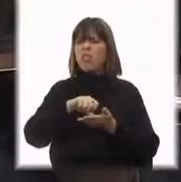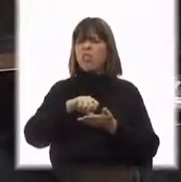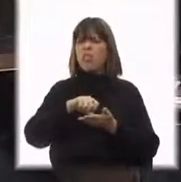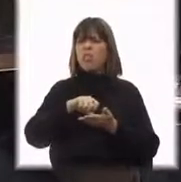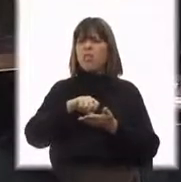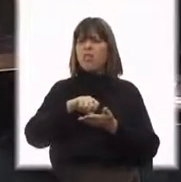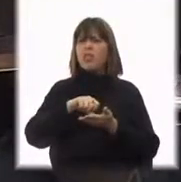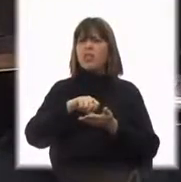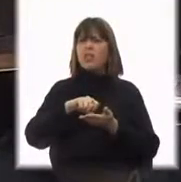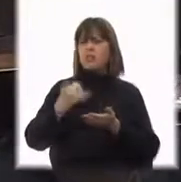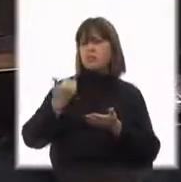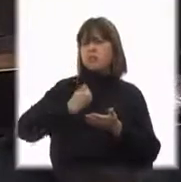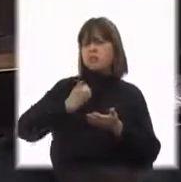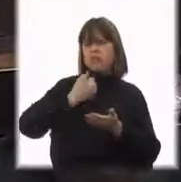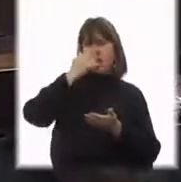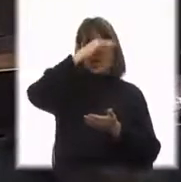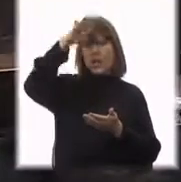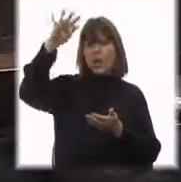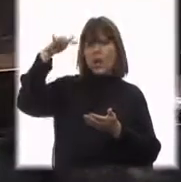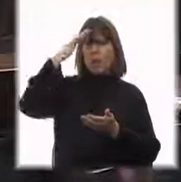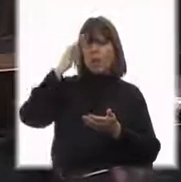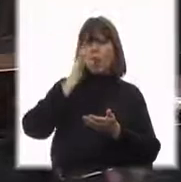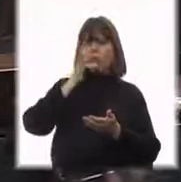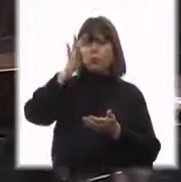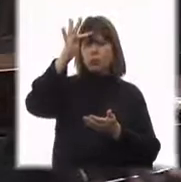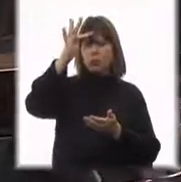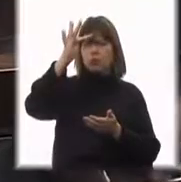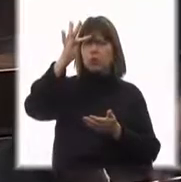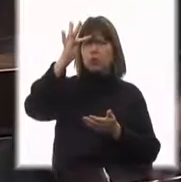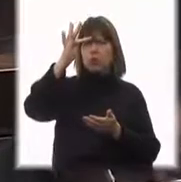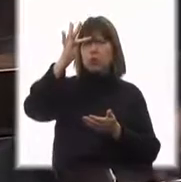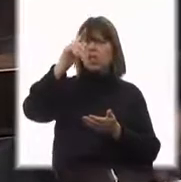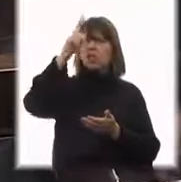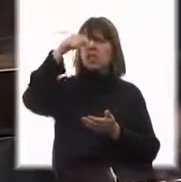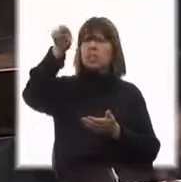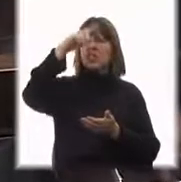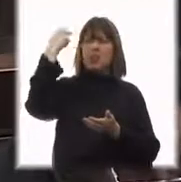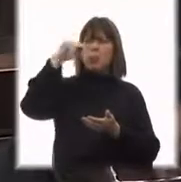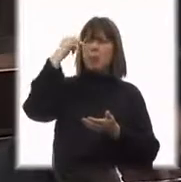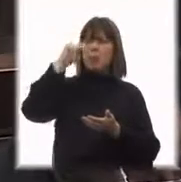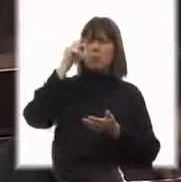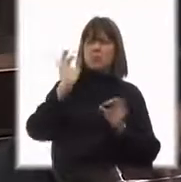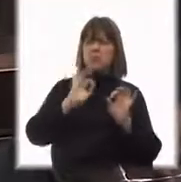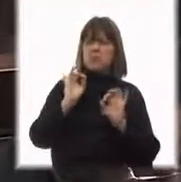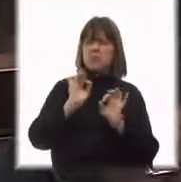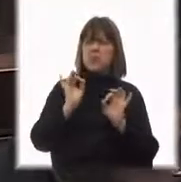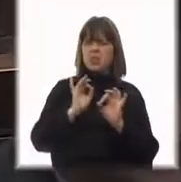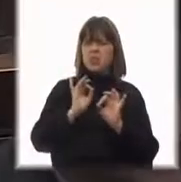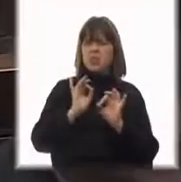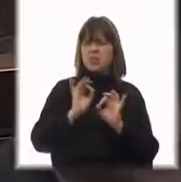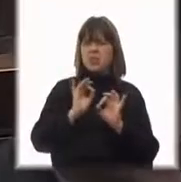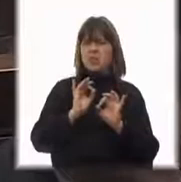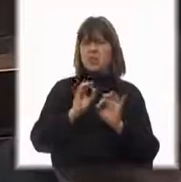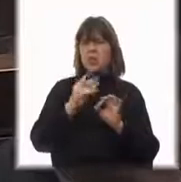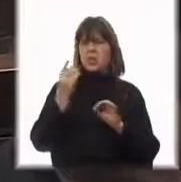Entrándome a comentar que el campo tiene futuro, que allá nadie tiene apuro y se vive de verdad. Llegado